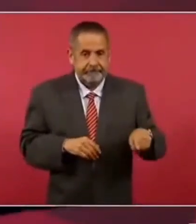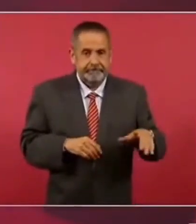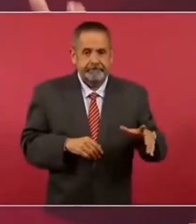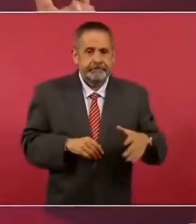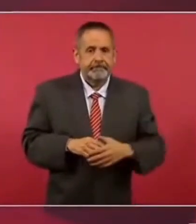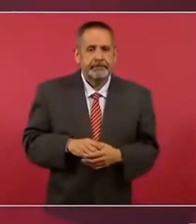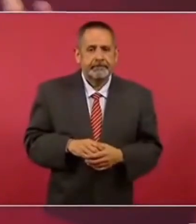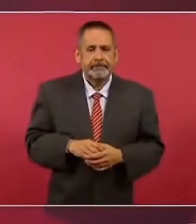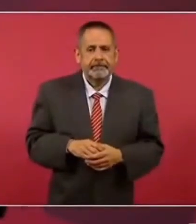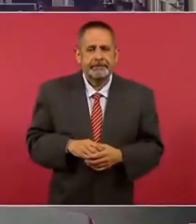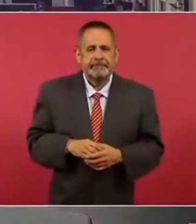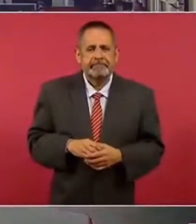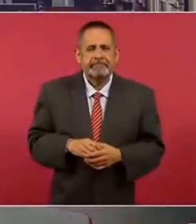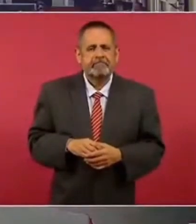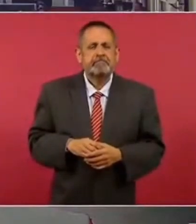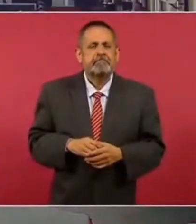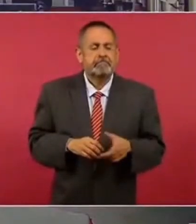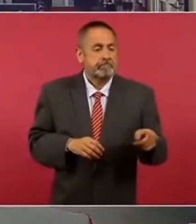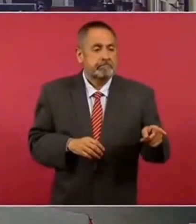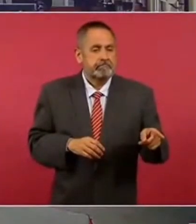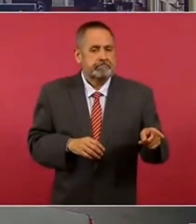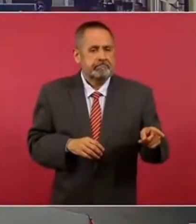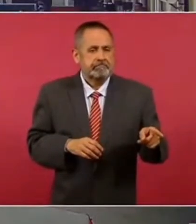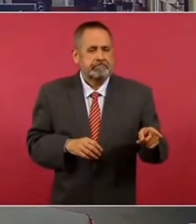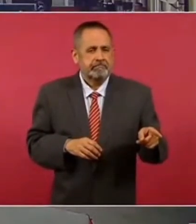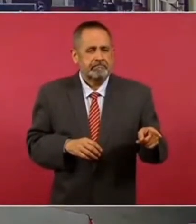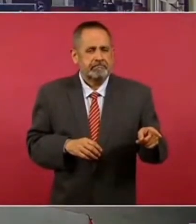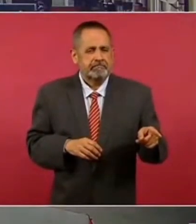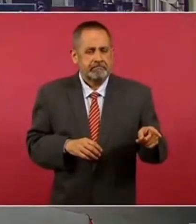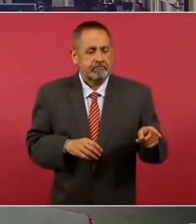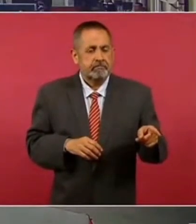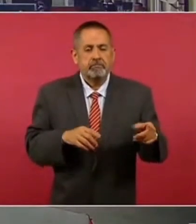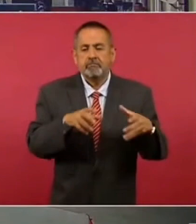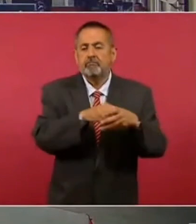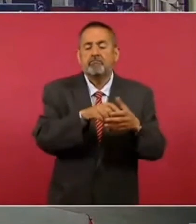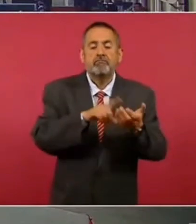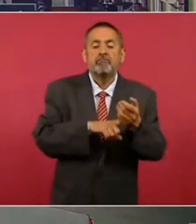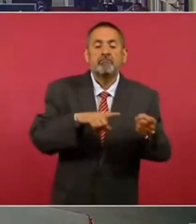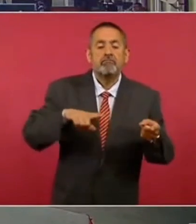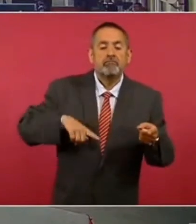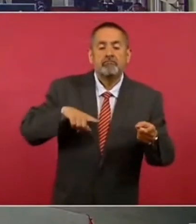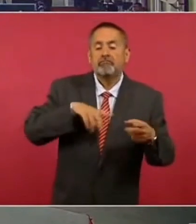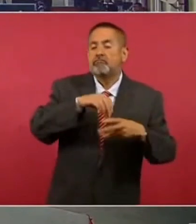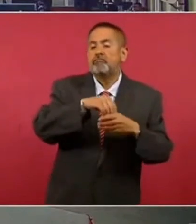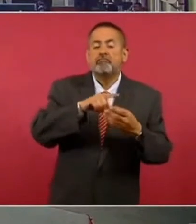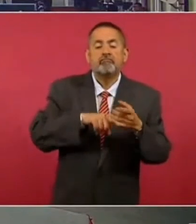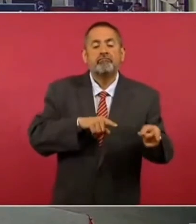Se integró el gobierno, se integró el gobierno, vienen